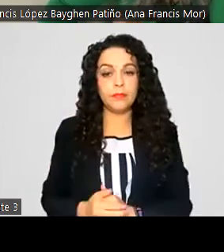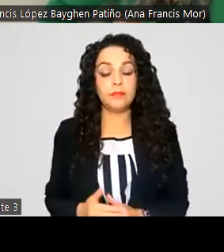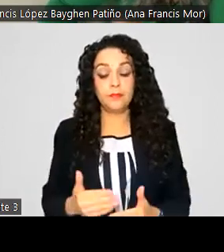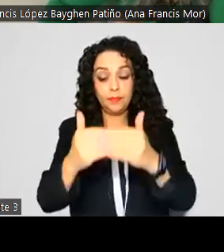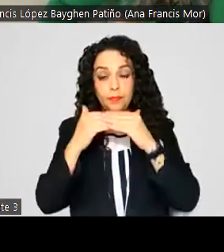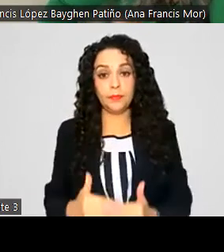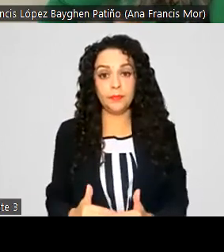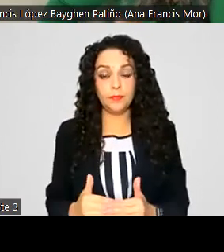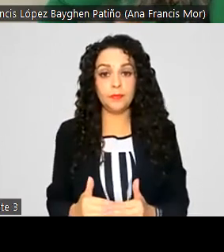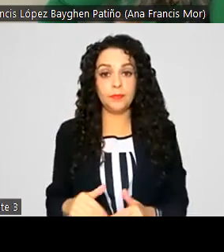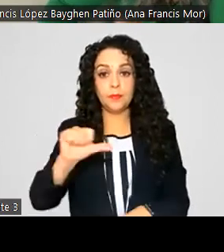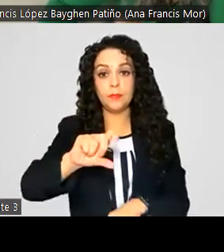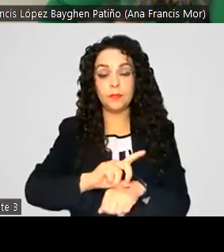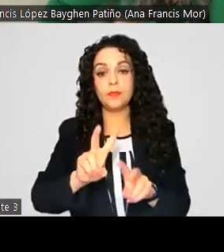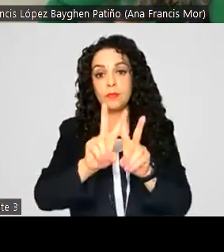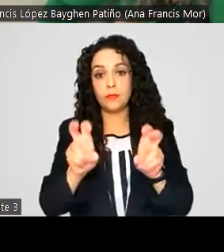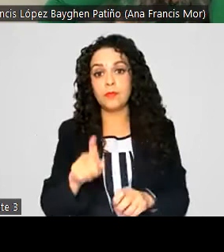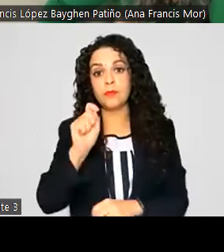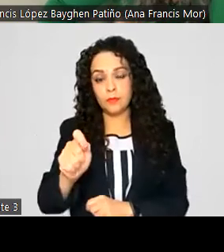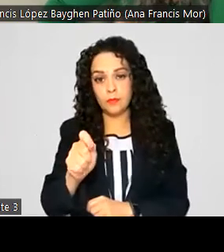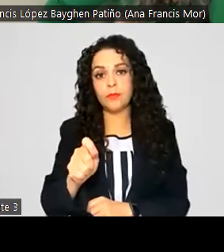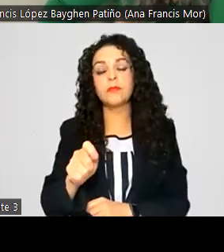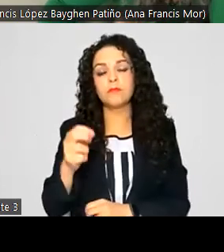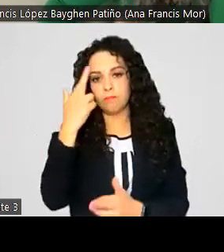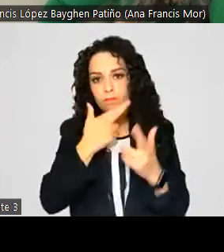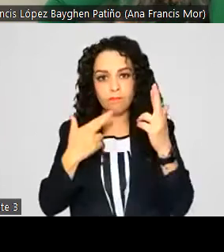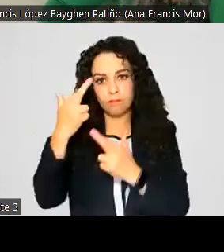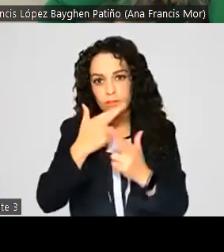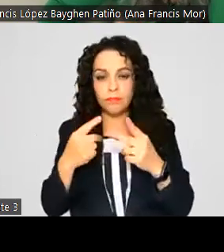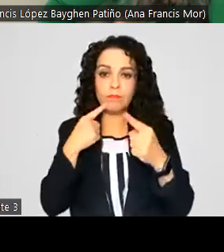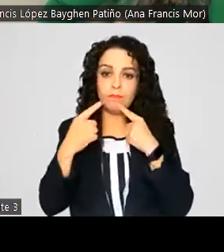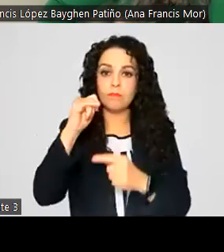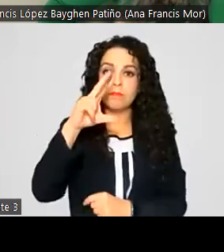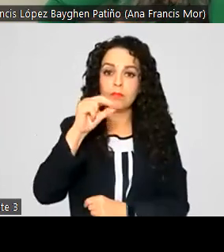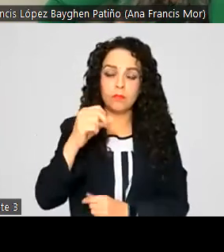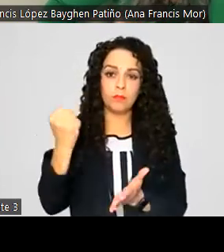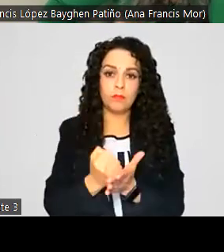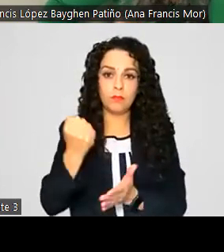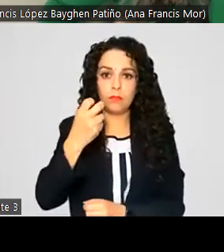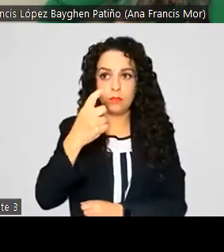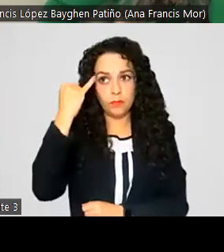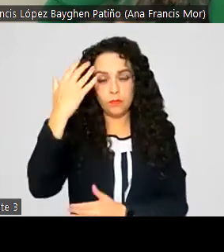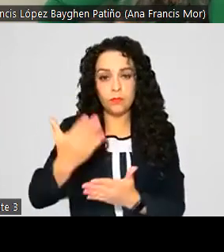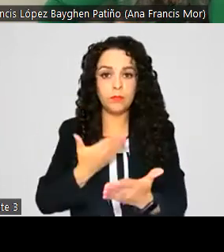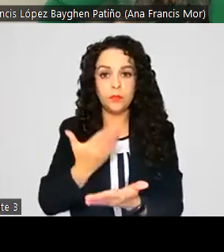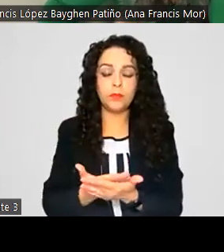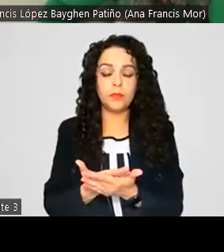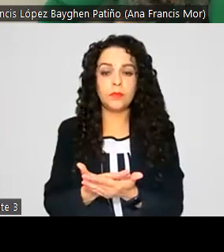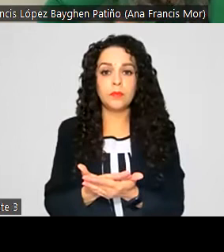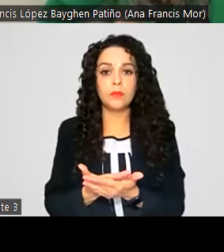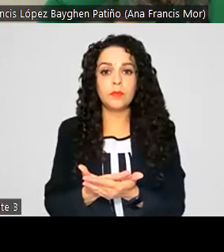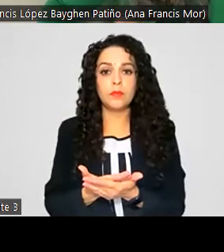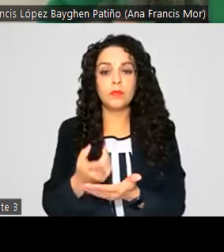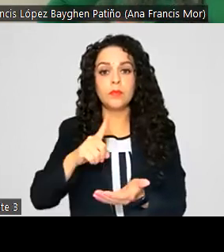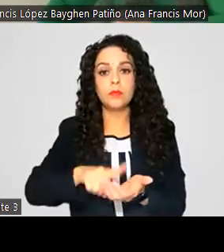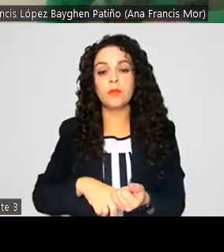del orden del día, ahora sí es un dictamen, es el análisis, discusión y en su caso aprobación de este dictamen respecto a la iniciativa con proyecto de decreto por el